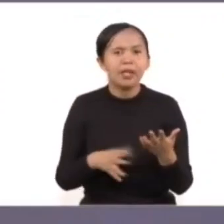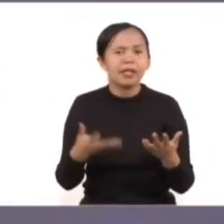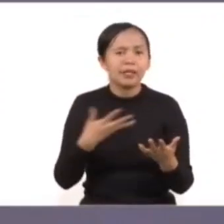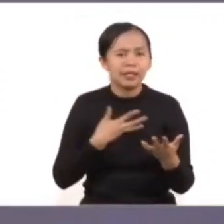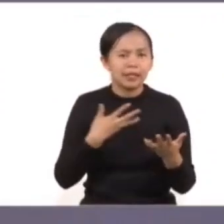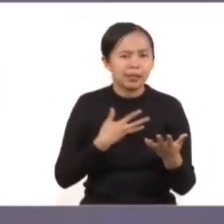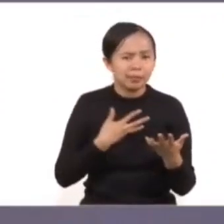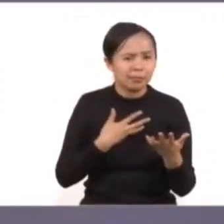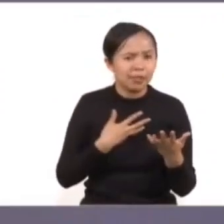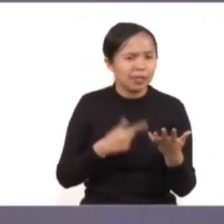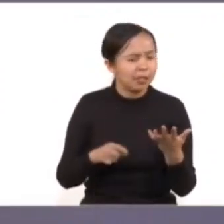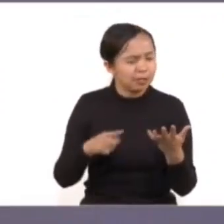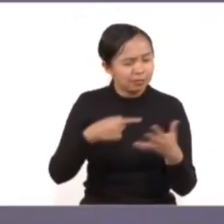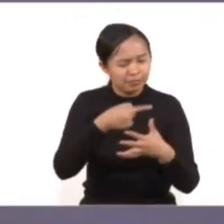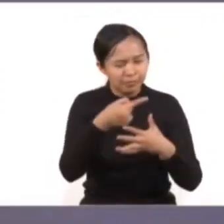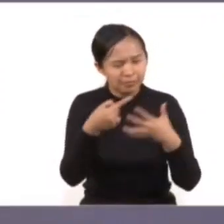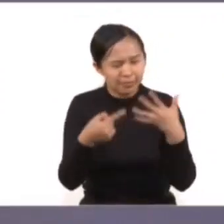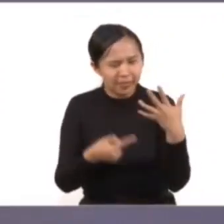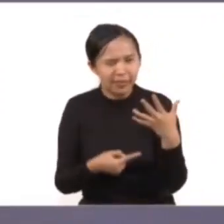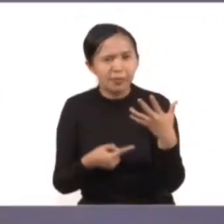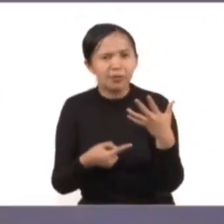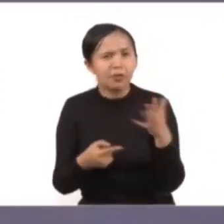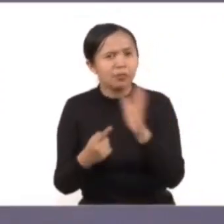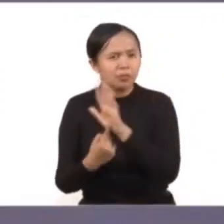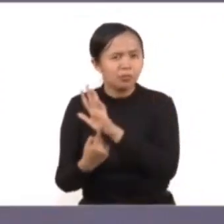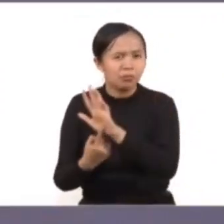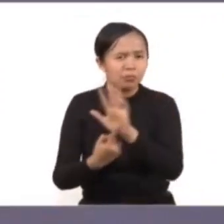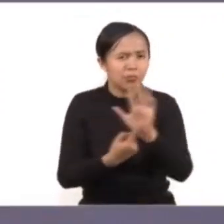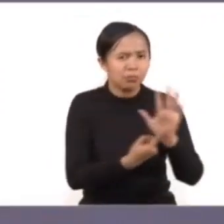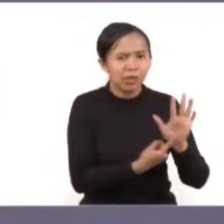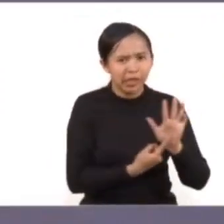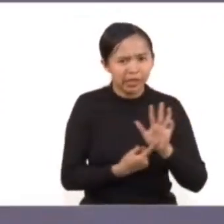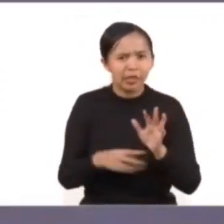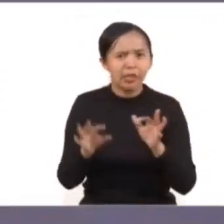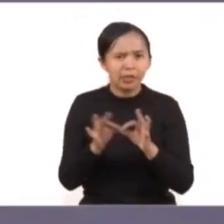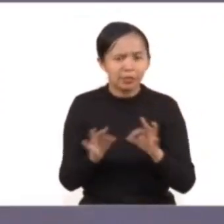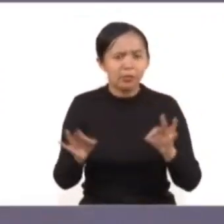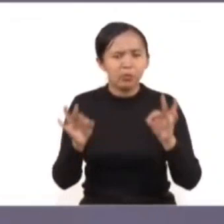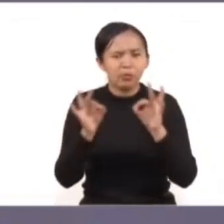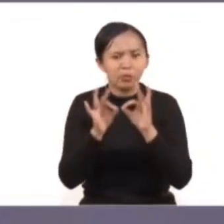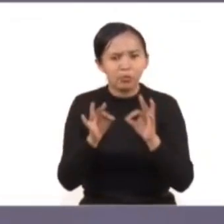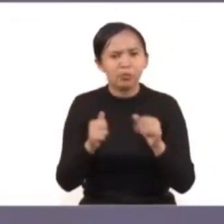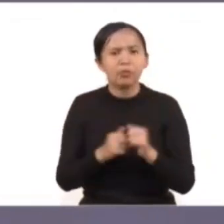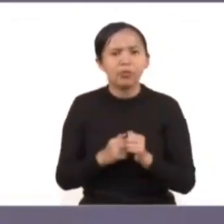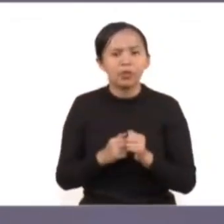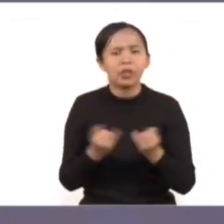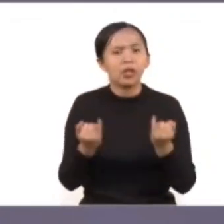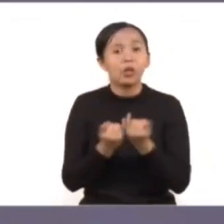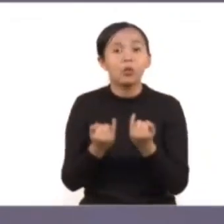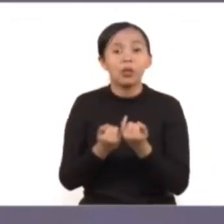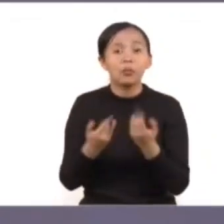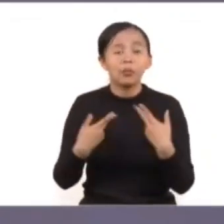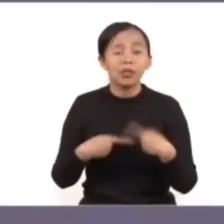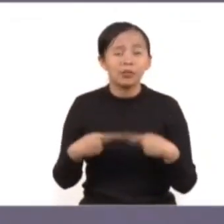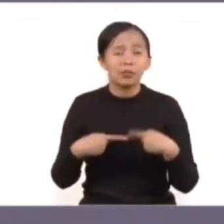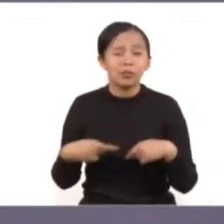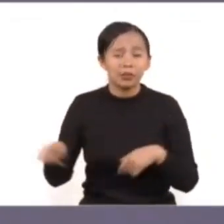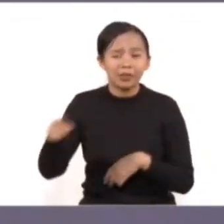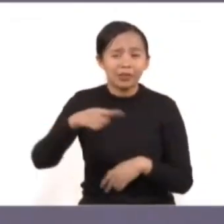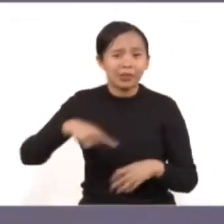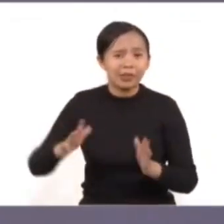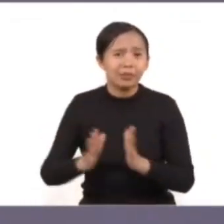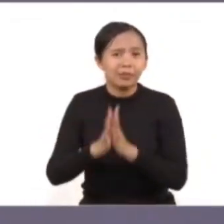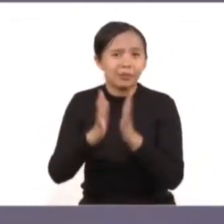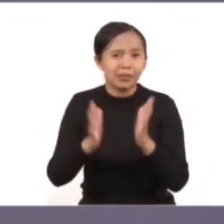a la racionalidad, a la transparencia, la responsabilidad y la participación ciudadana, pero